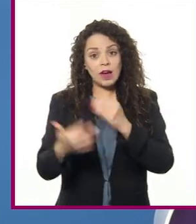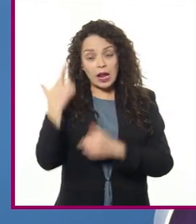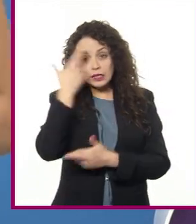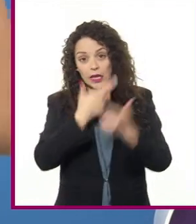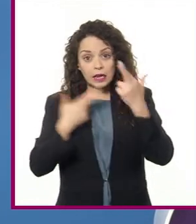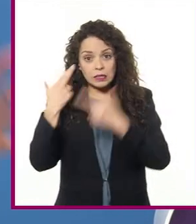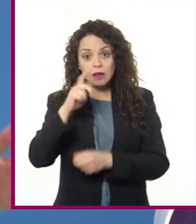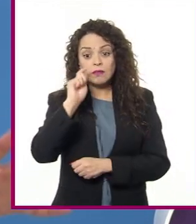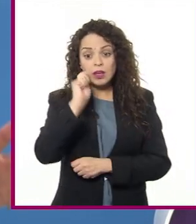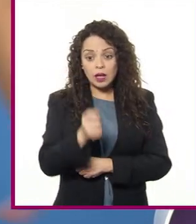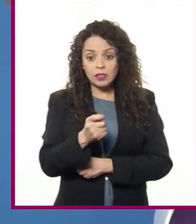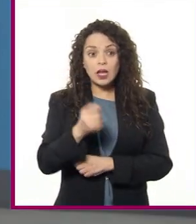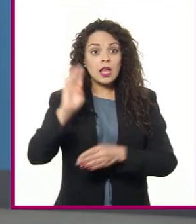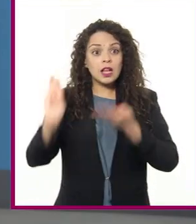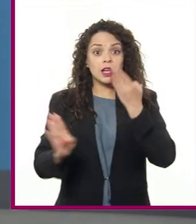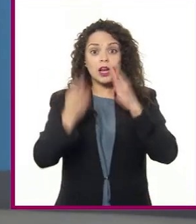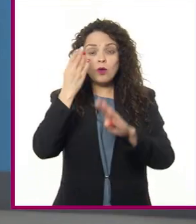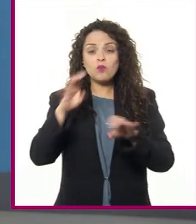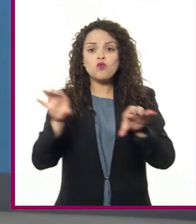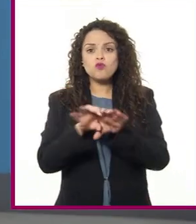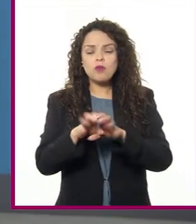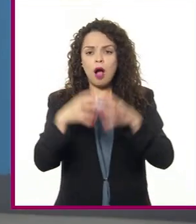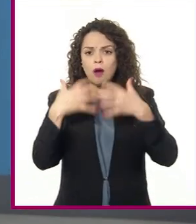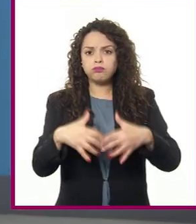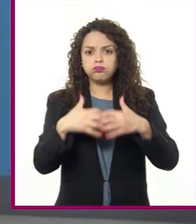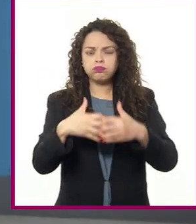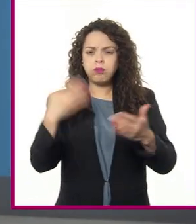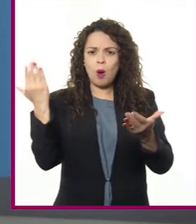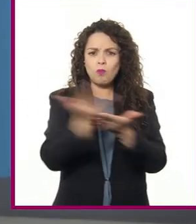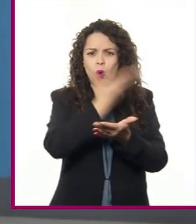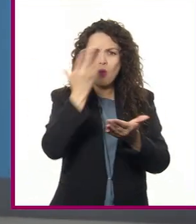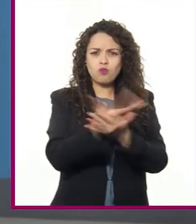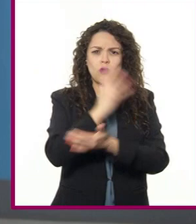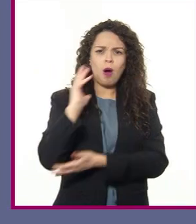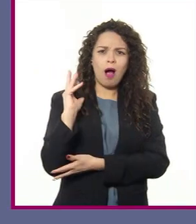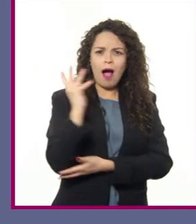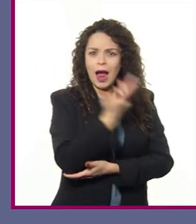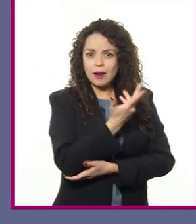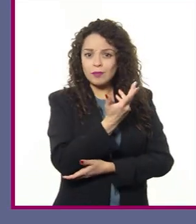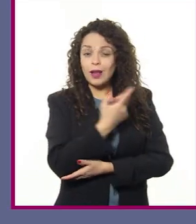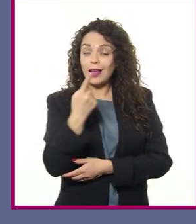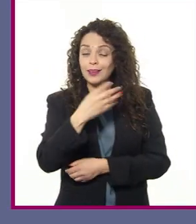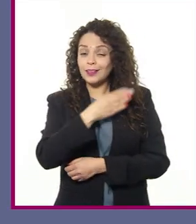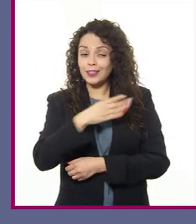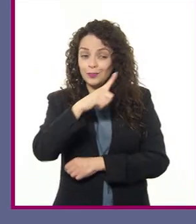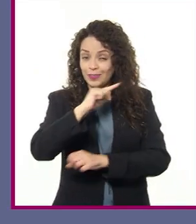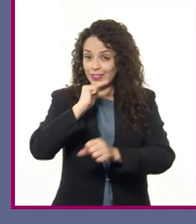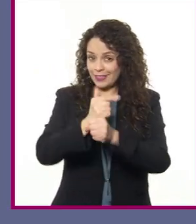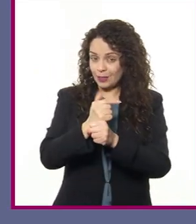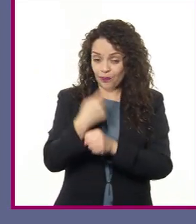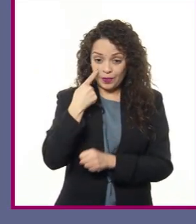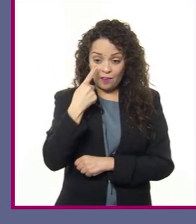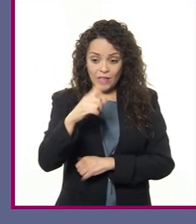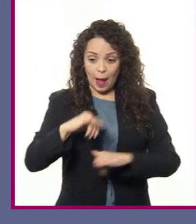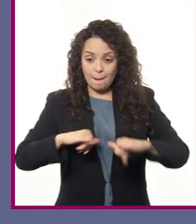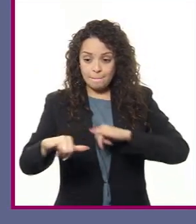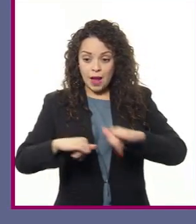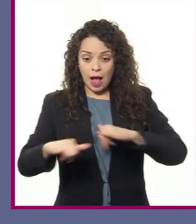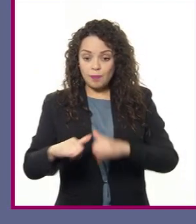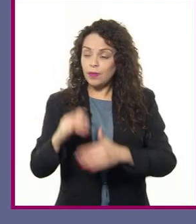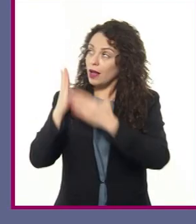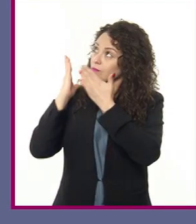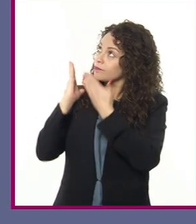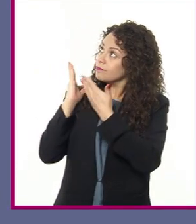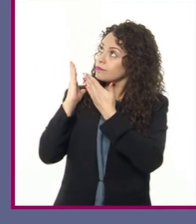producción forestal en el mundo. Muy buena observación. Aquí tenemos el mapa sobre la producción